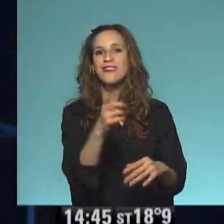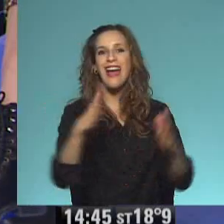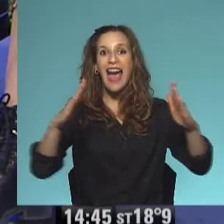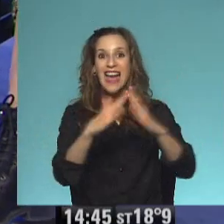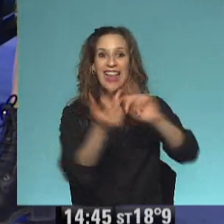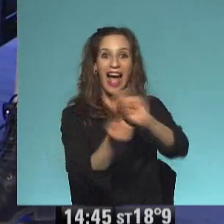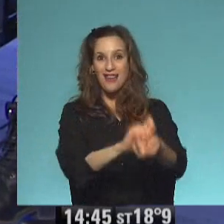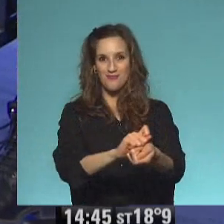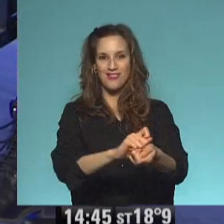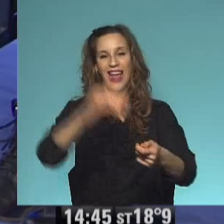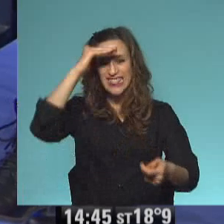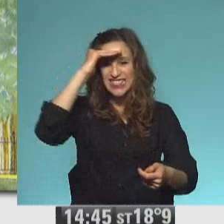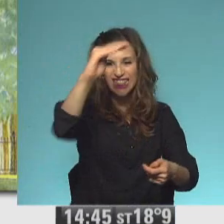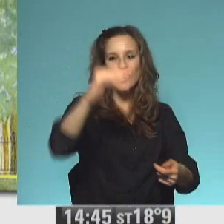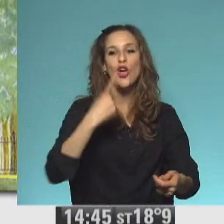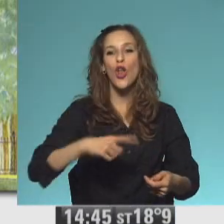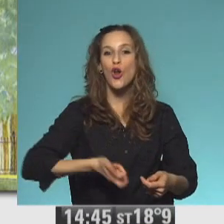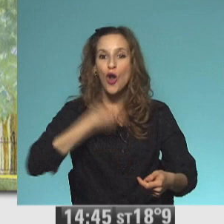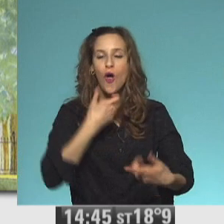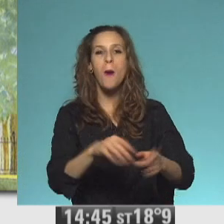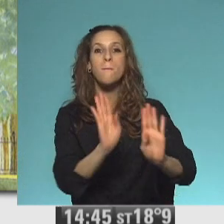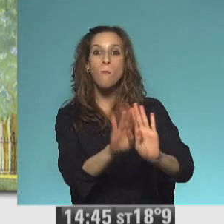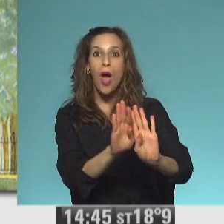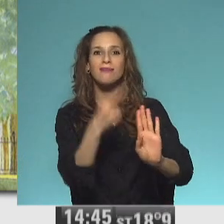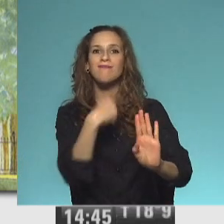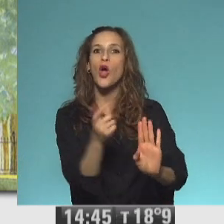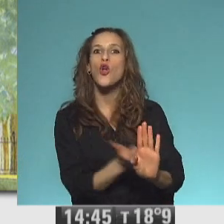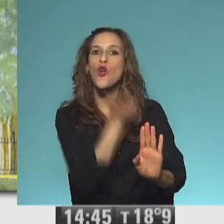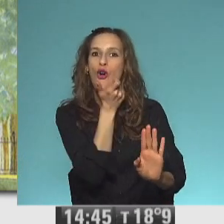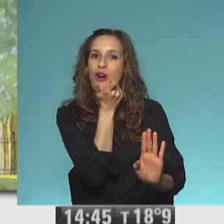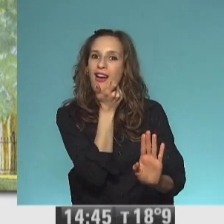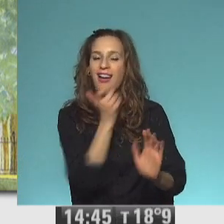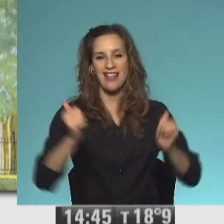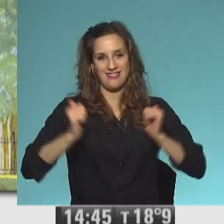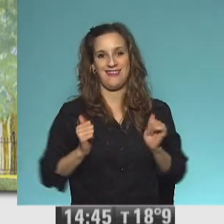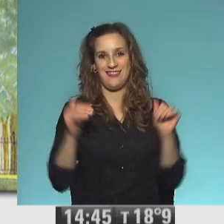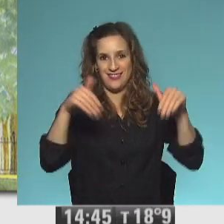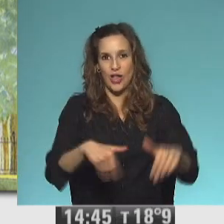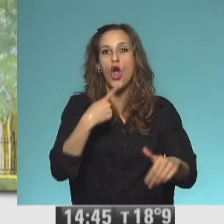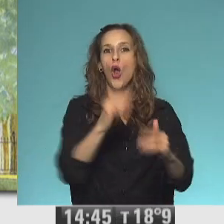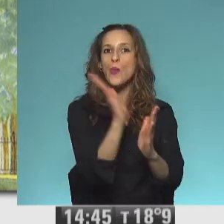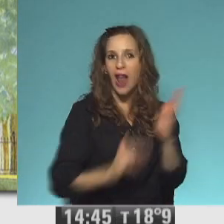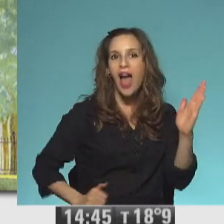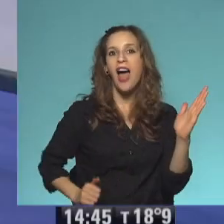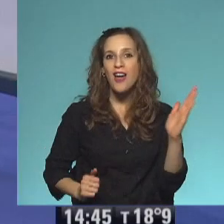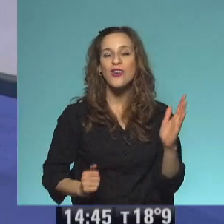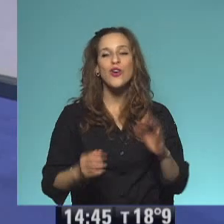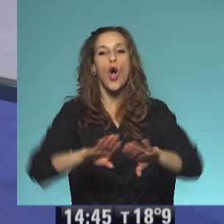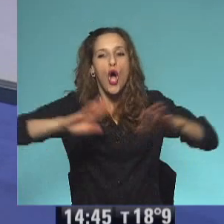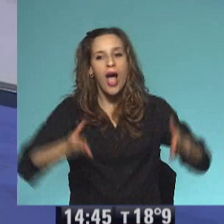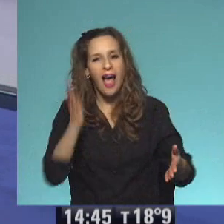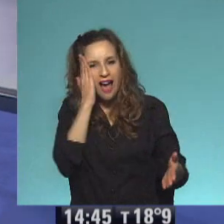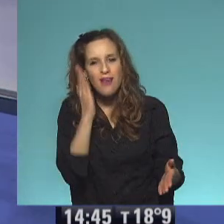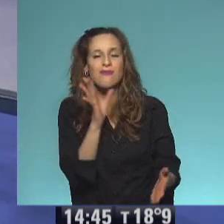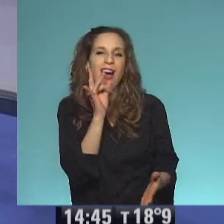el techo rojo y la puerta roja. Las butacas eran blancas, el piso era verde con flores rosas, la cama era azul con